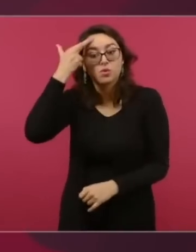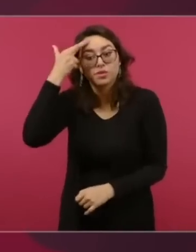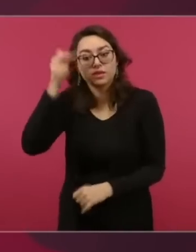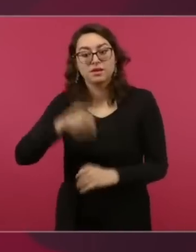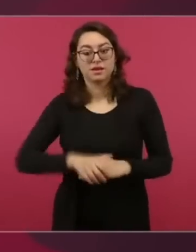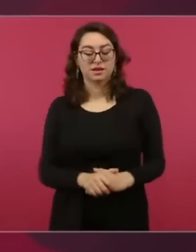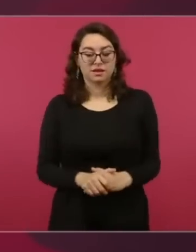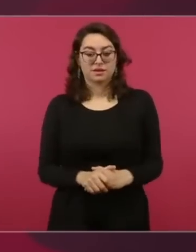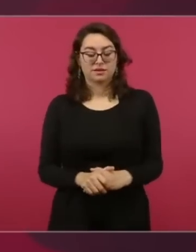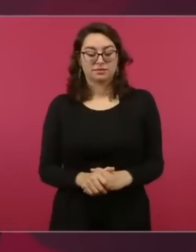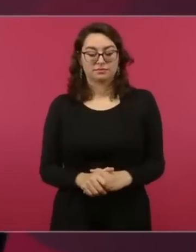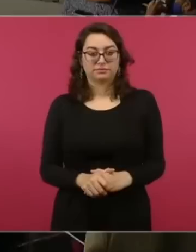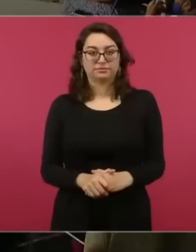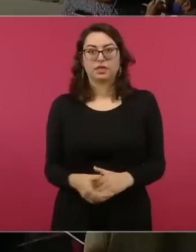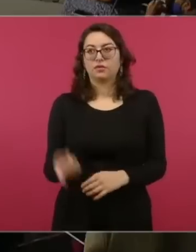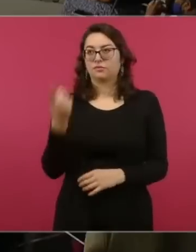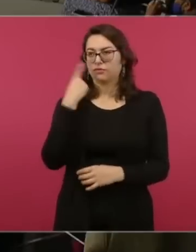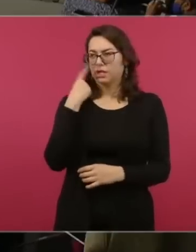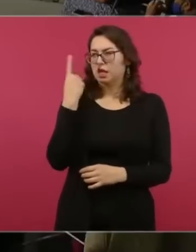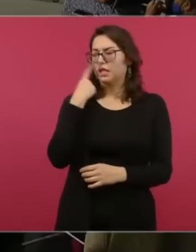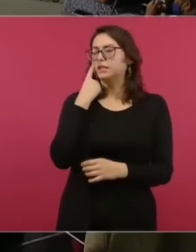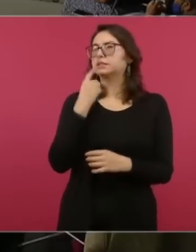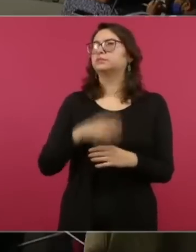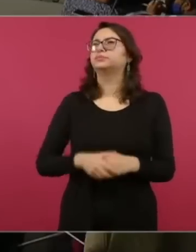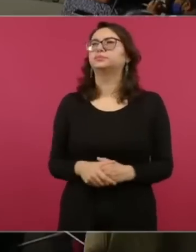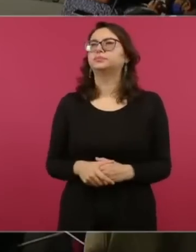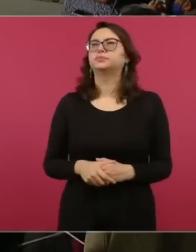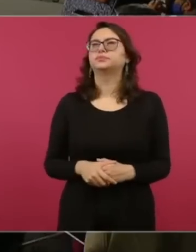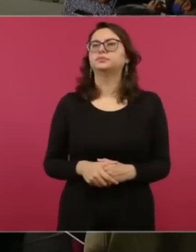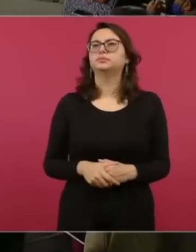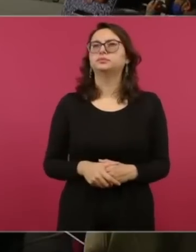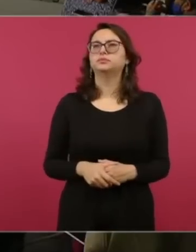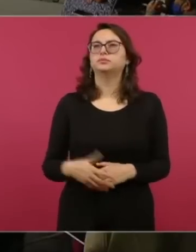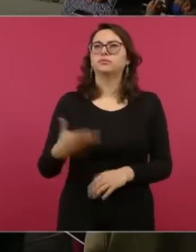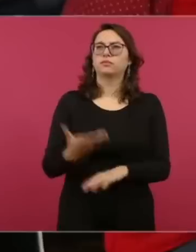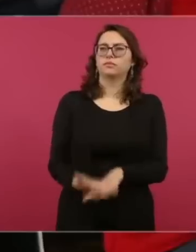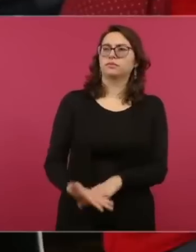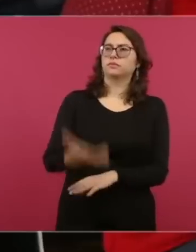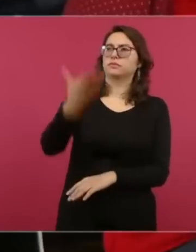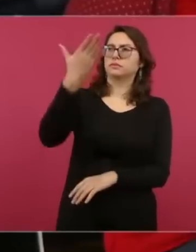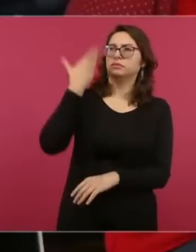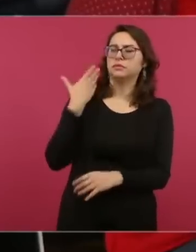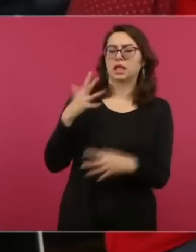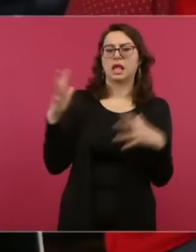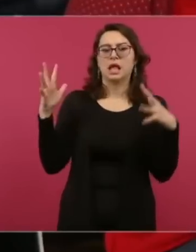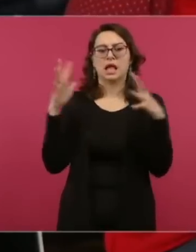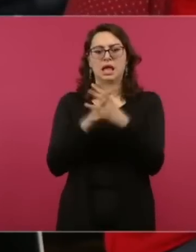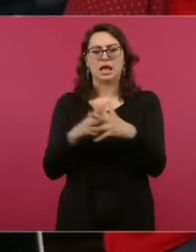la guerra de Reforma